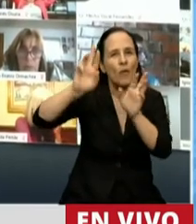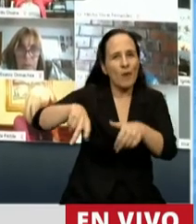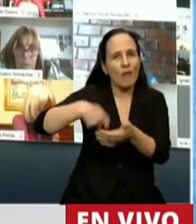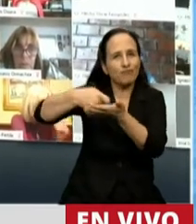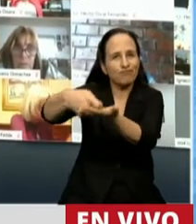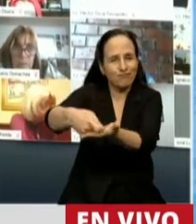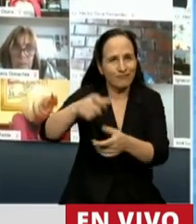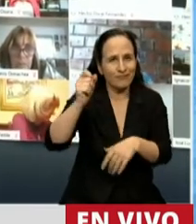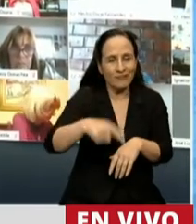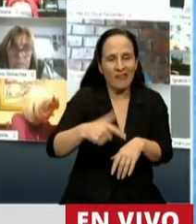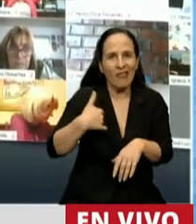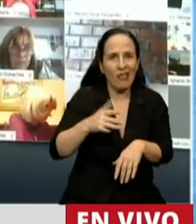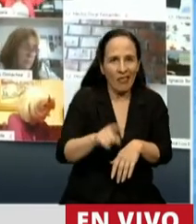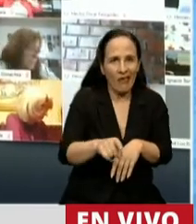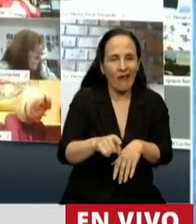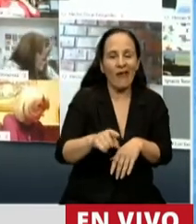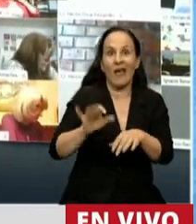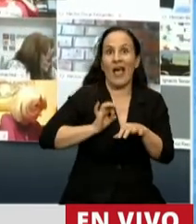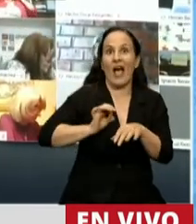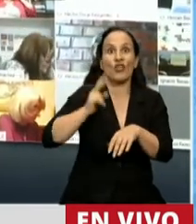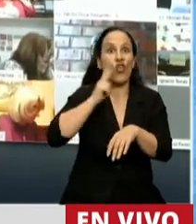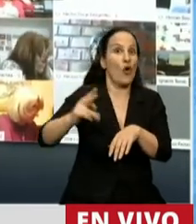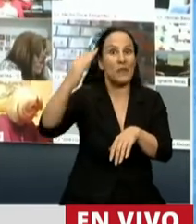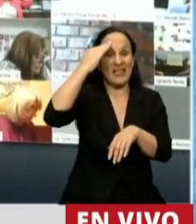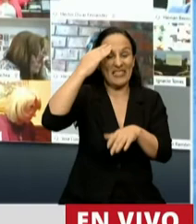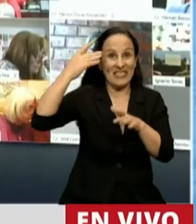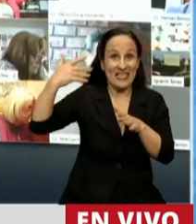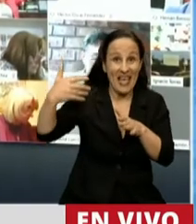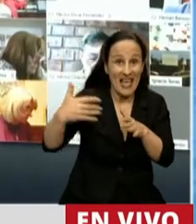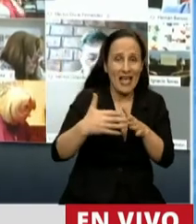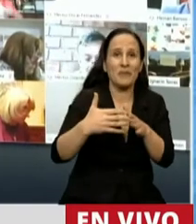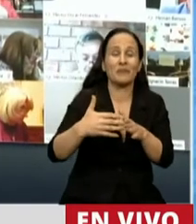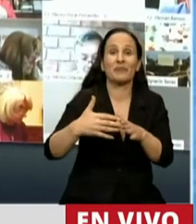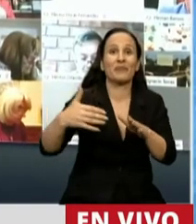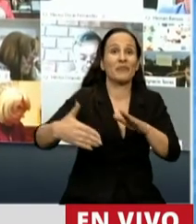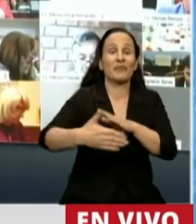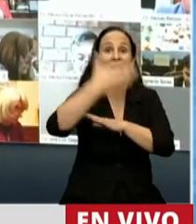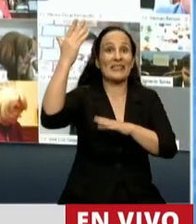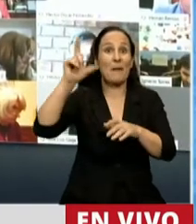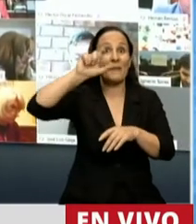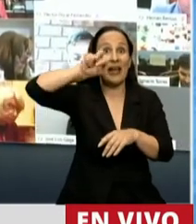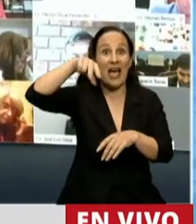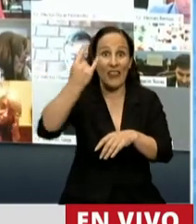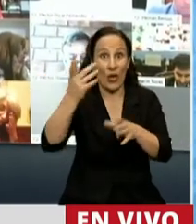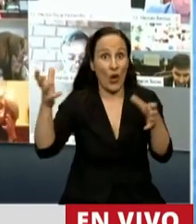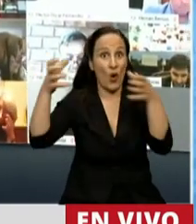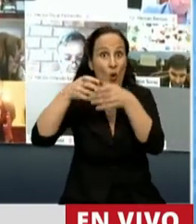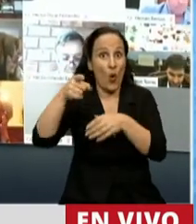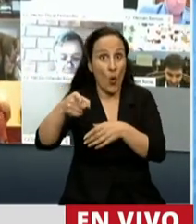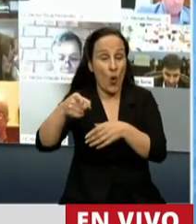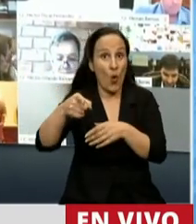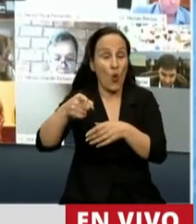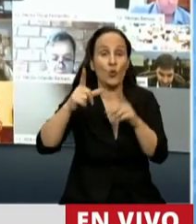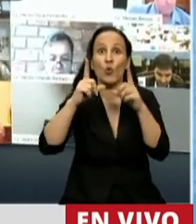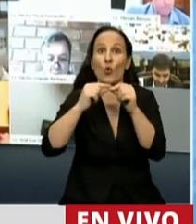deudas soberanas, desde 2015, la Asamblea General de Naciones Unidas fijó